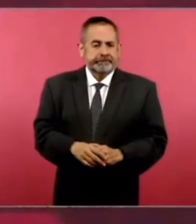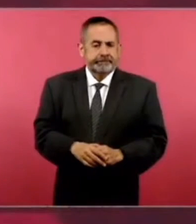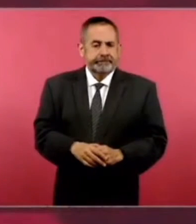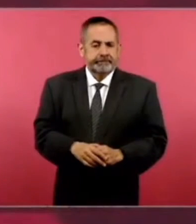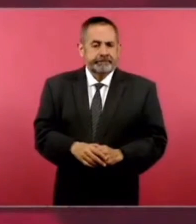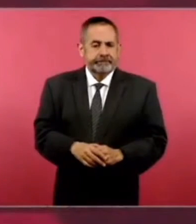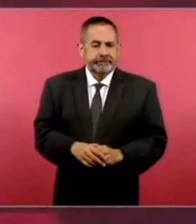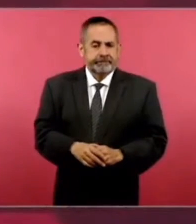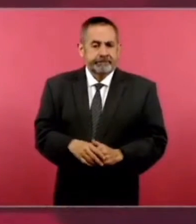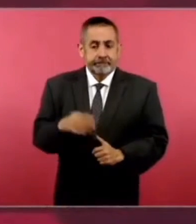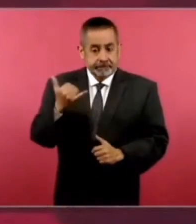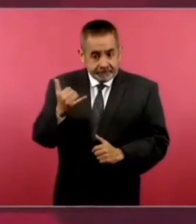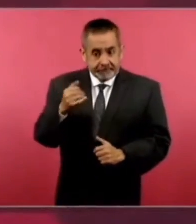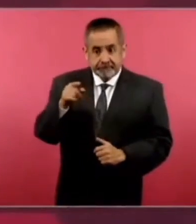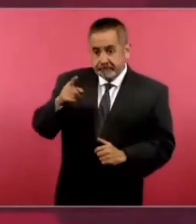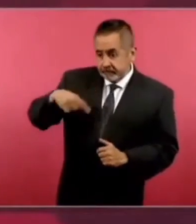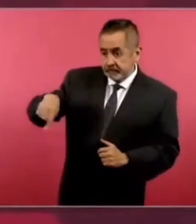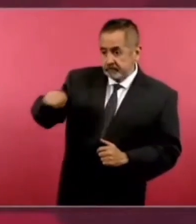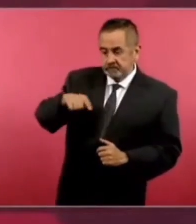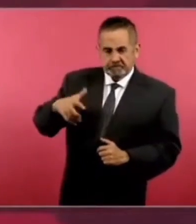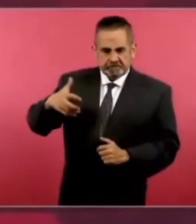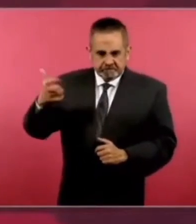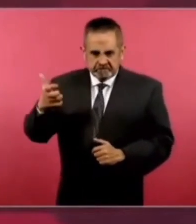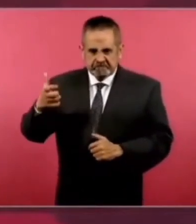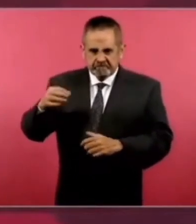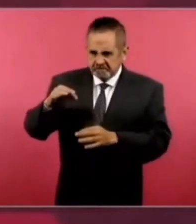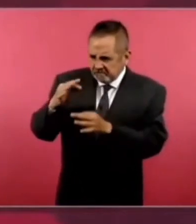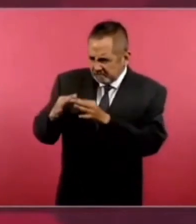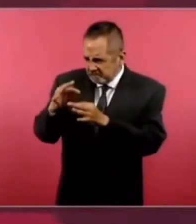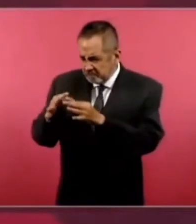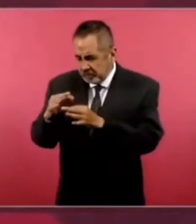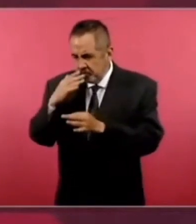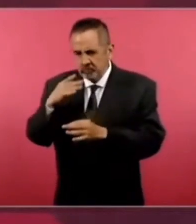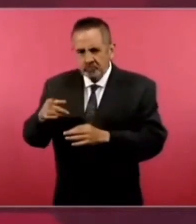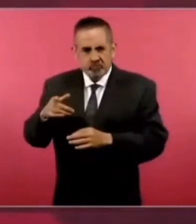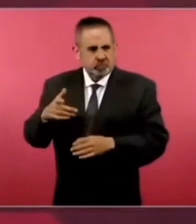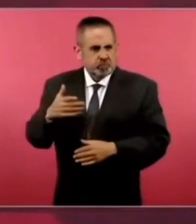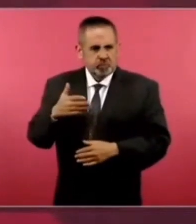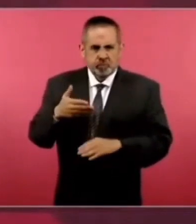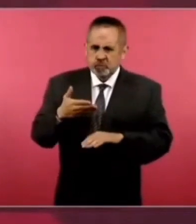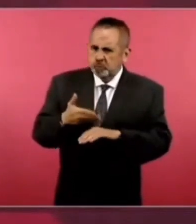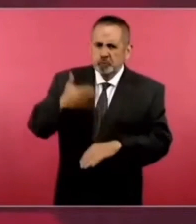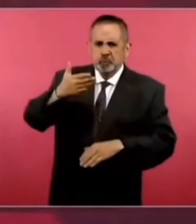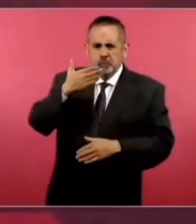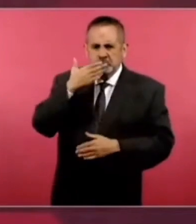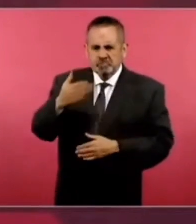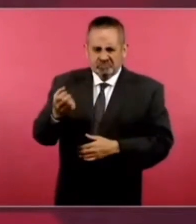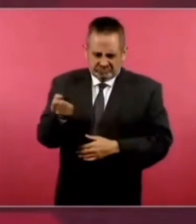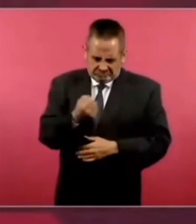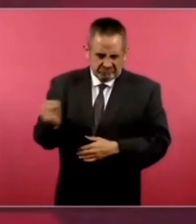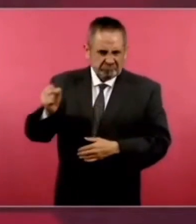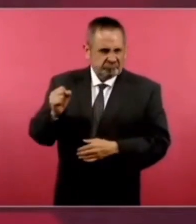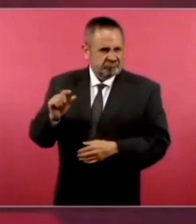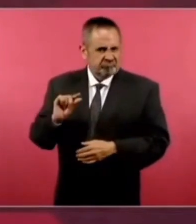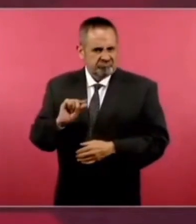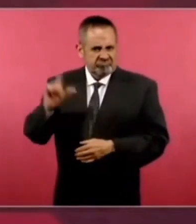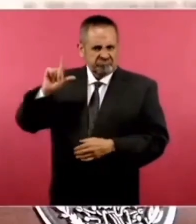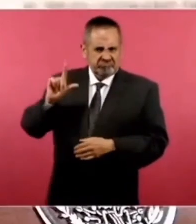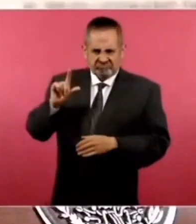y lo que hacen, lo hacen muy bien, de muy buena calidad